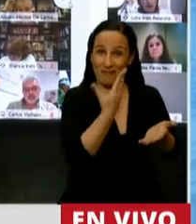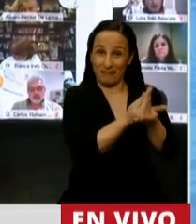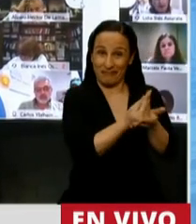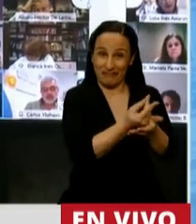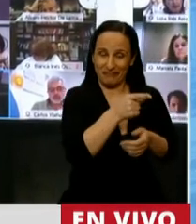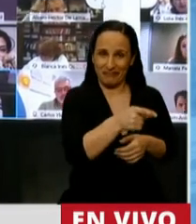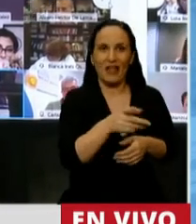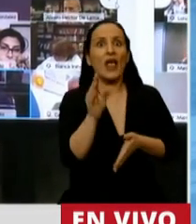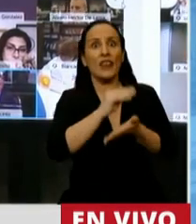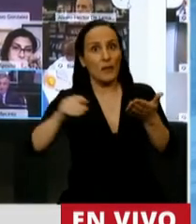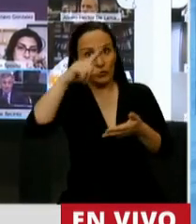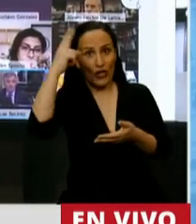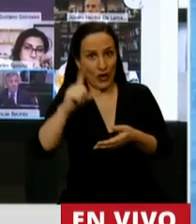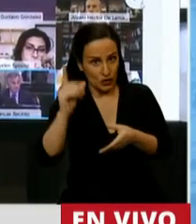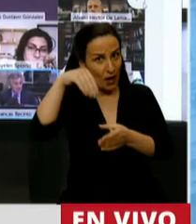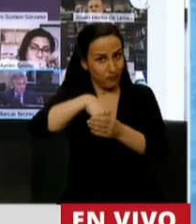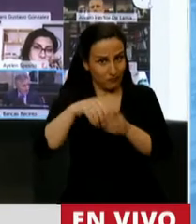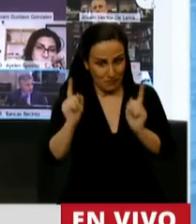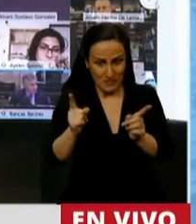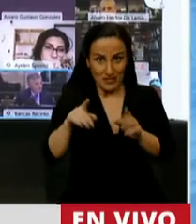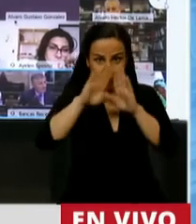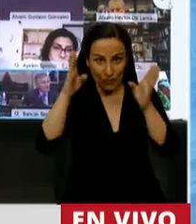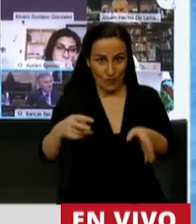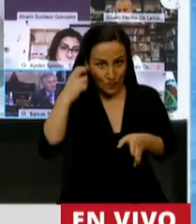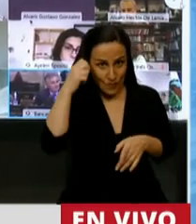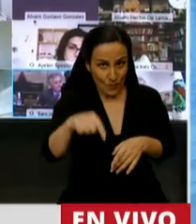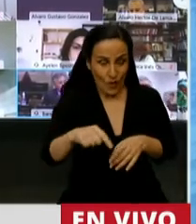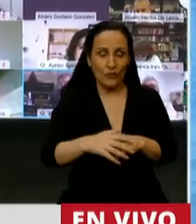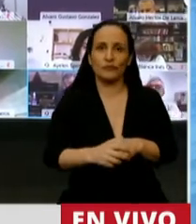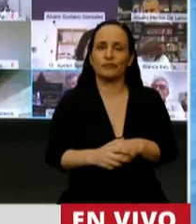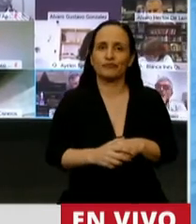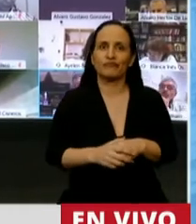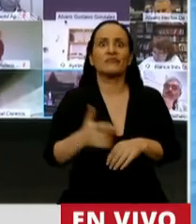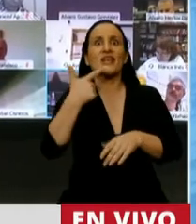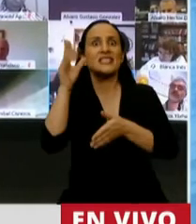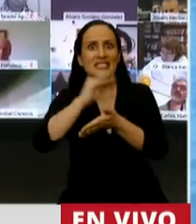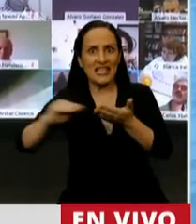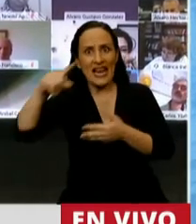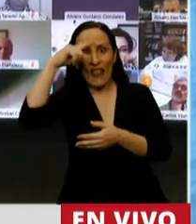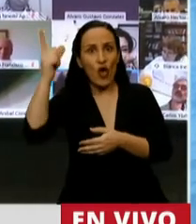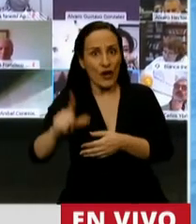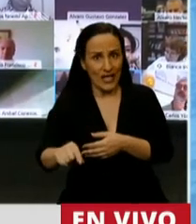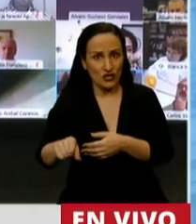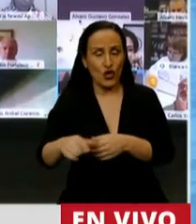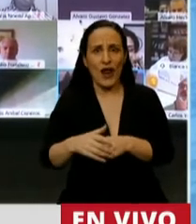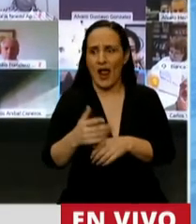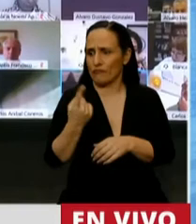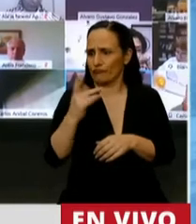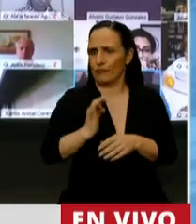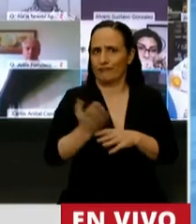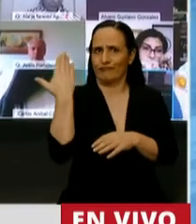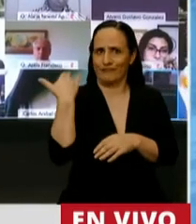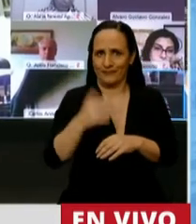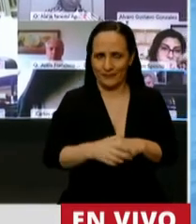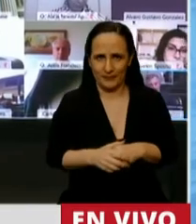Fue diputado nacional, miembro de esta Cámara. Fue electo senador nacional hace un año